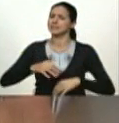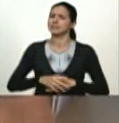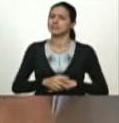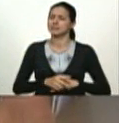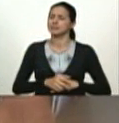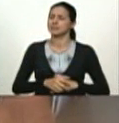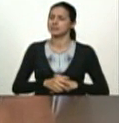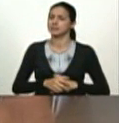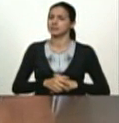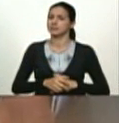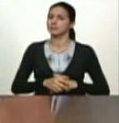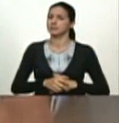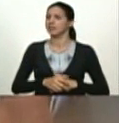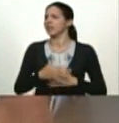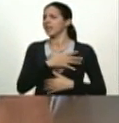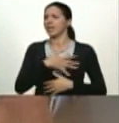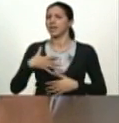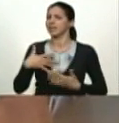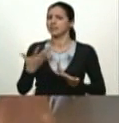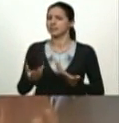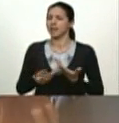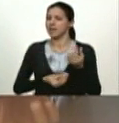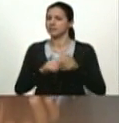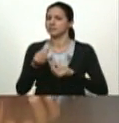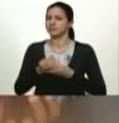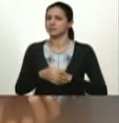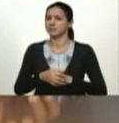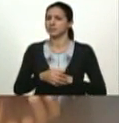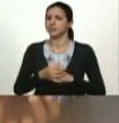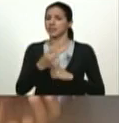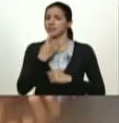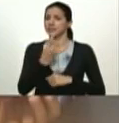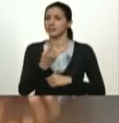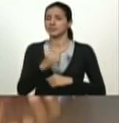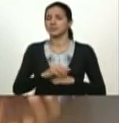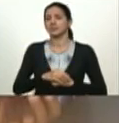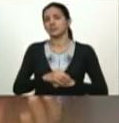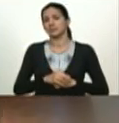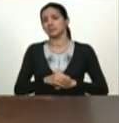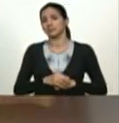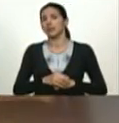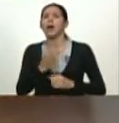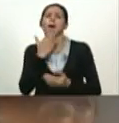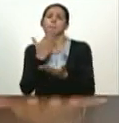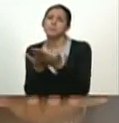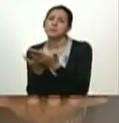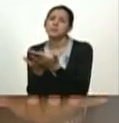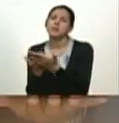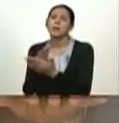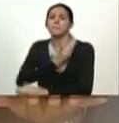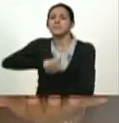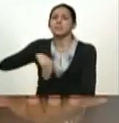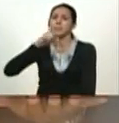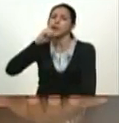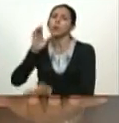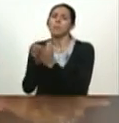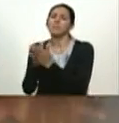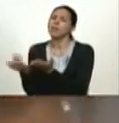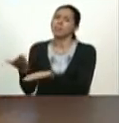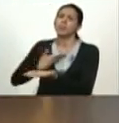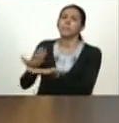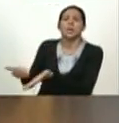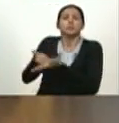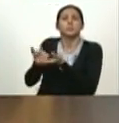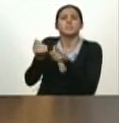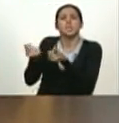al final terminan llegando a un punto de cuenta el presidente Nicolás Maduro pidiéndole no sé cuántos millones de bolívares para sostenerla no eso se acabó